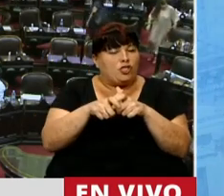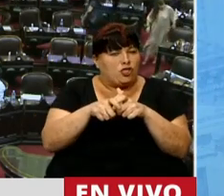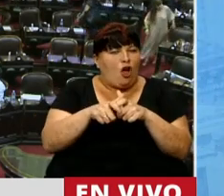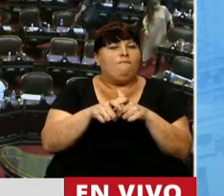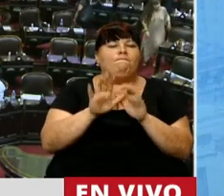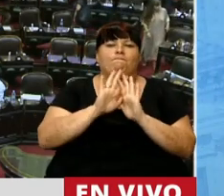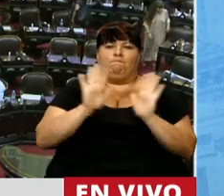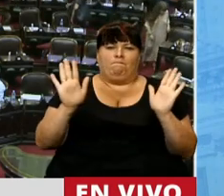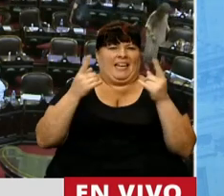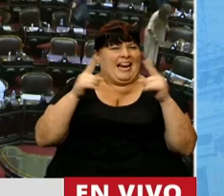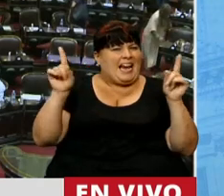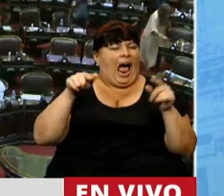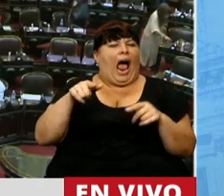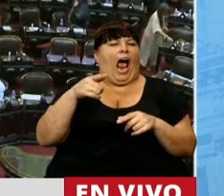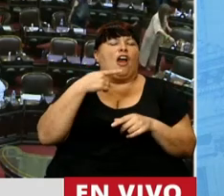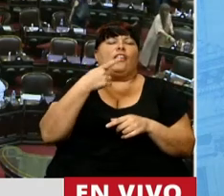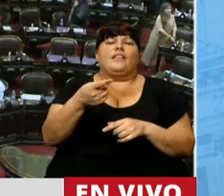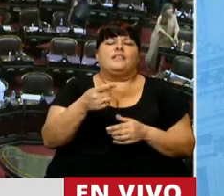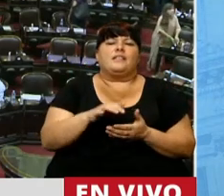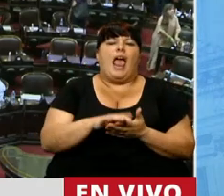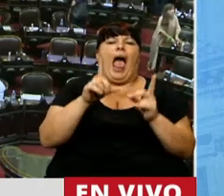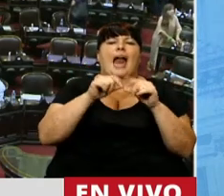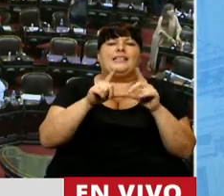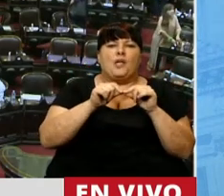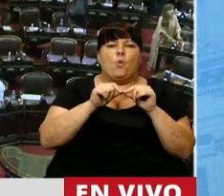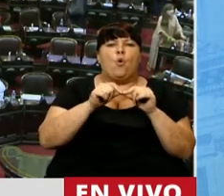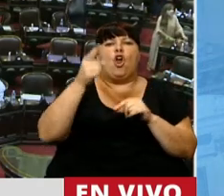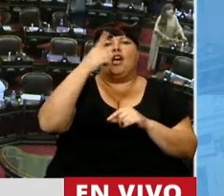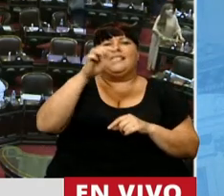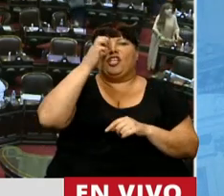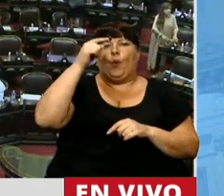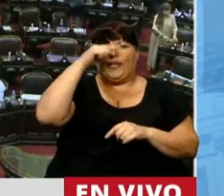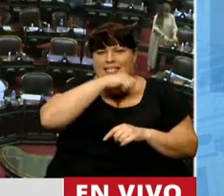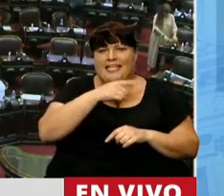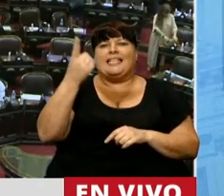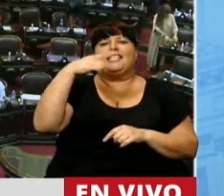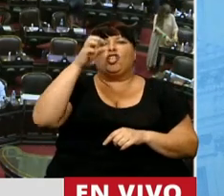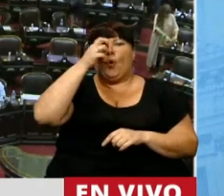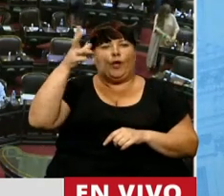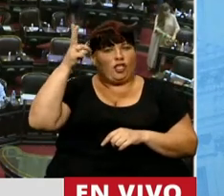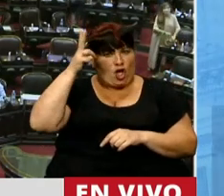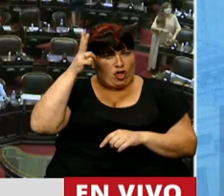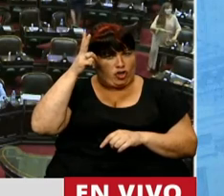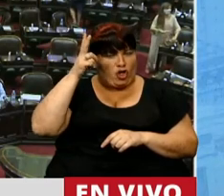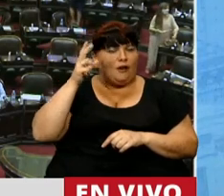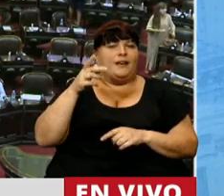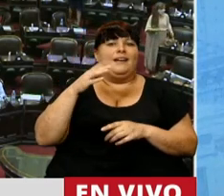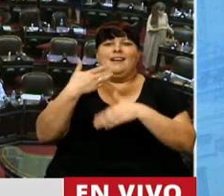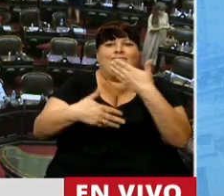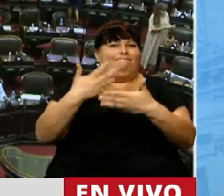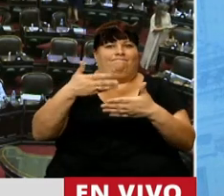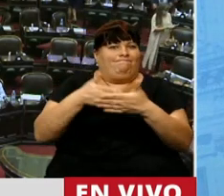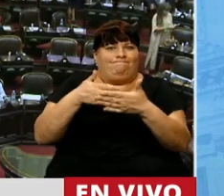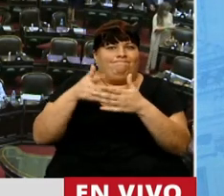hay un hecho anómalo de los que prevé el artículo 127 y 128 que dificultan el normal